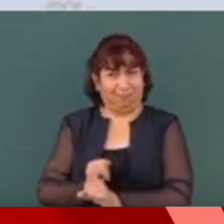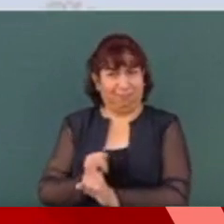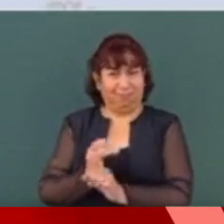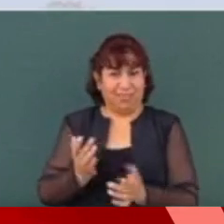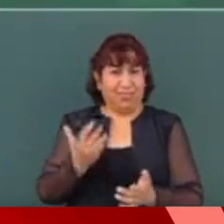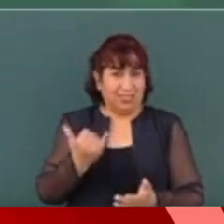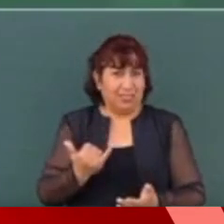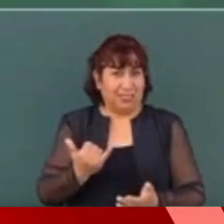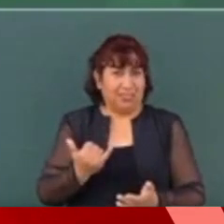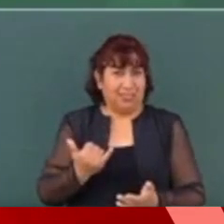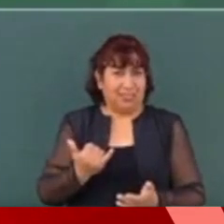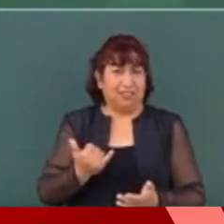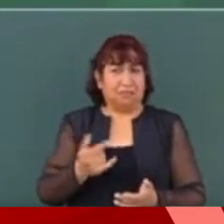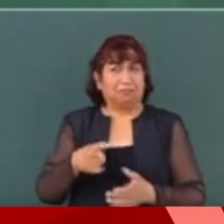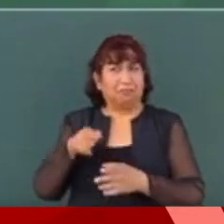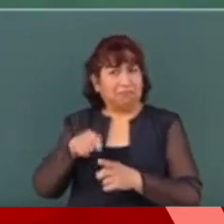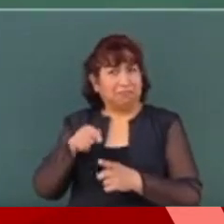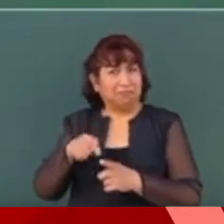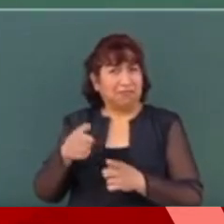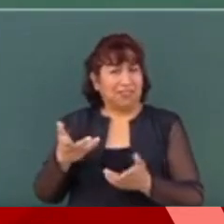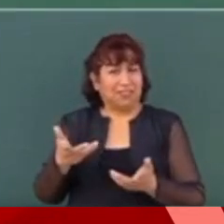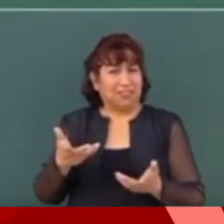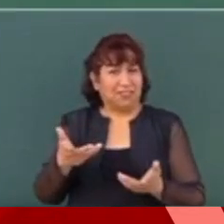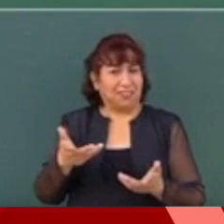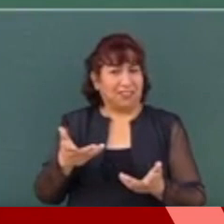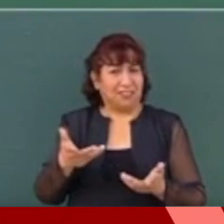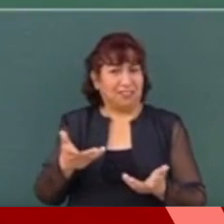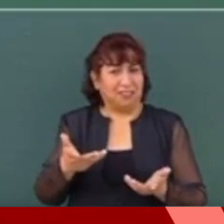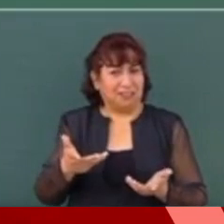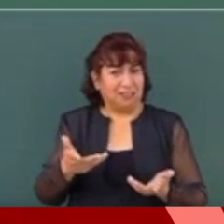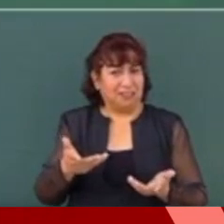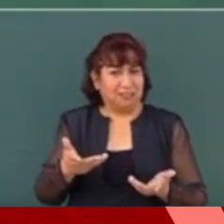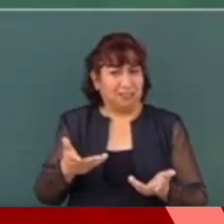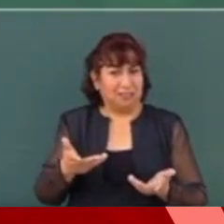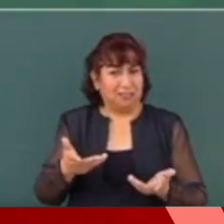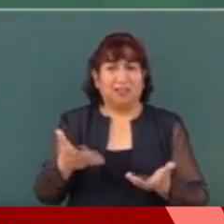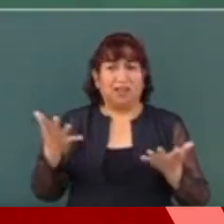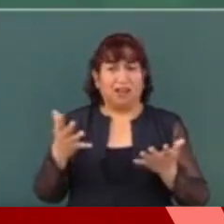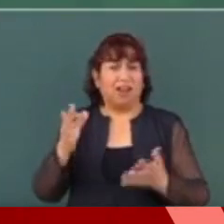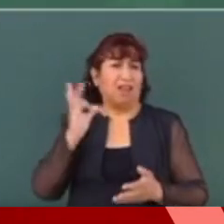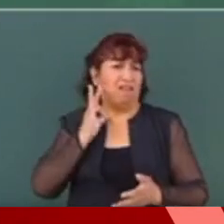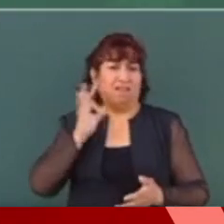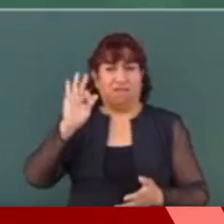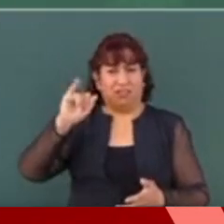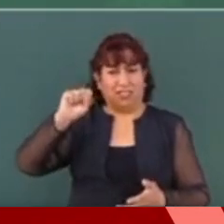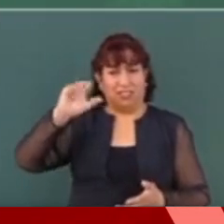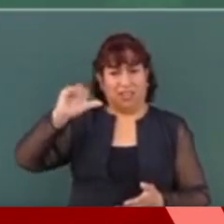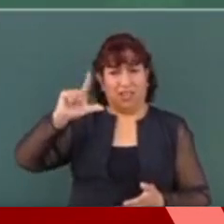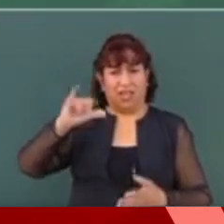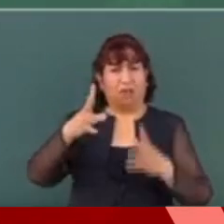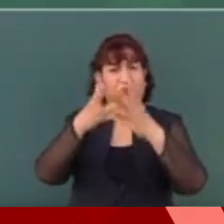y que sea la Fiscalía la que resuelva.